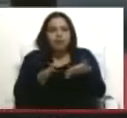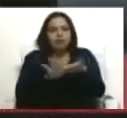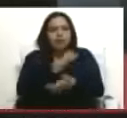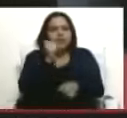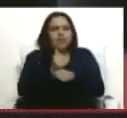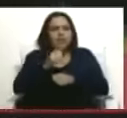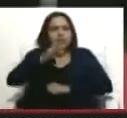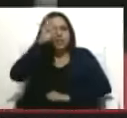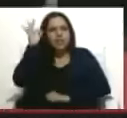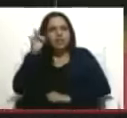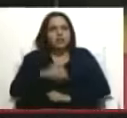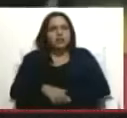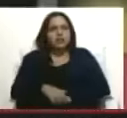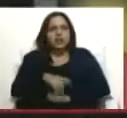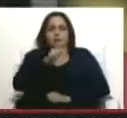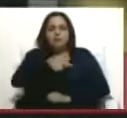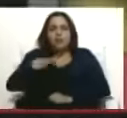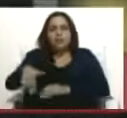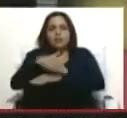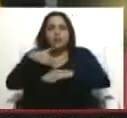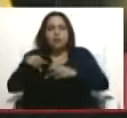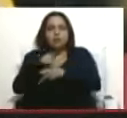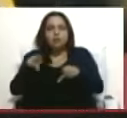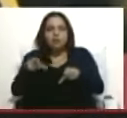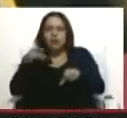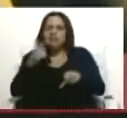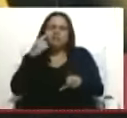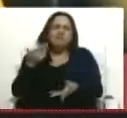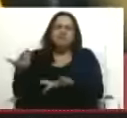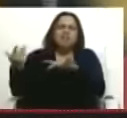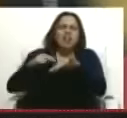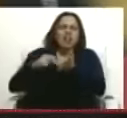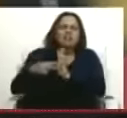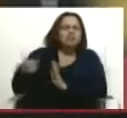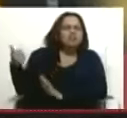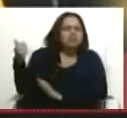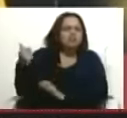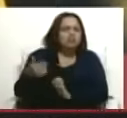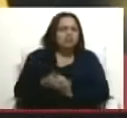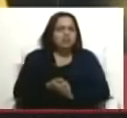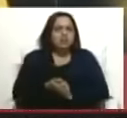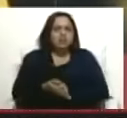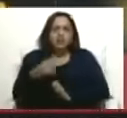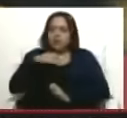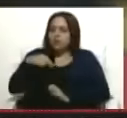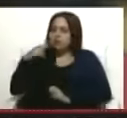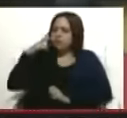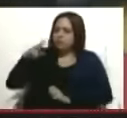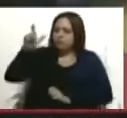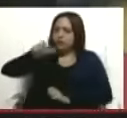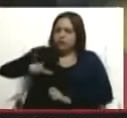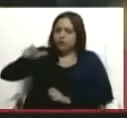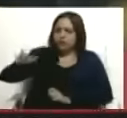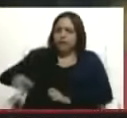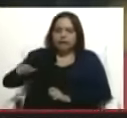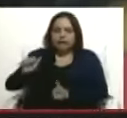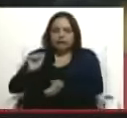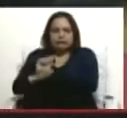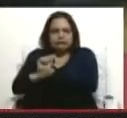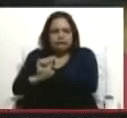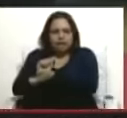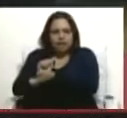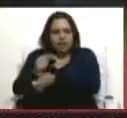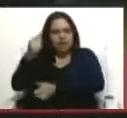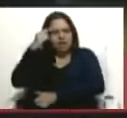es precisamente la depuración del Ministerio Público. ¿Qué estamos viendo en pantalla para que la gente se ubique? Estamos viendo la detención en tiempo real el miércoles